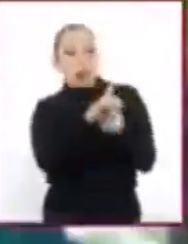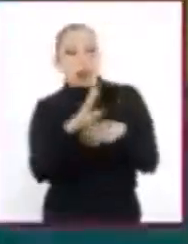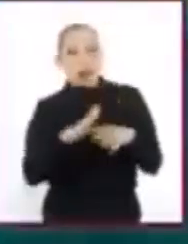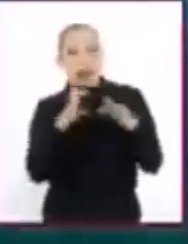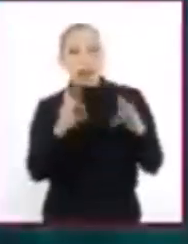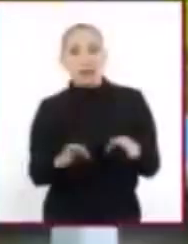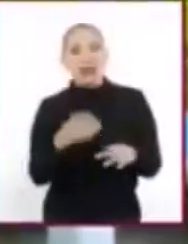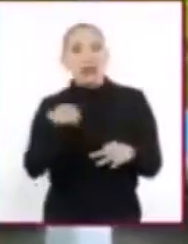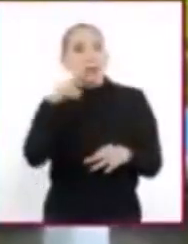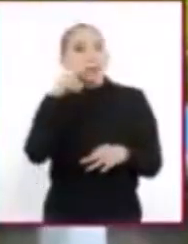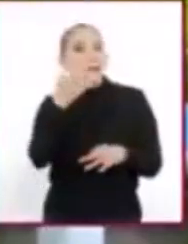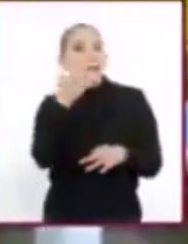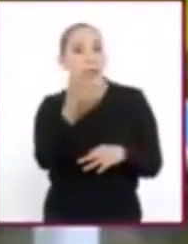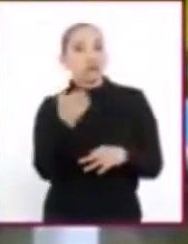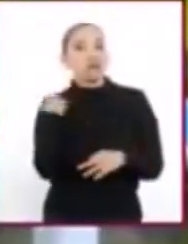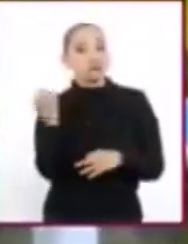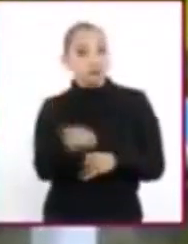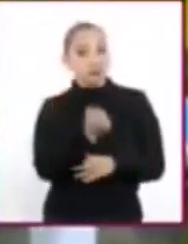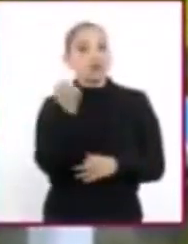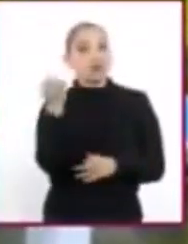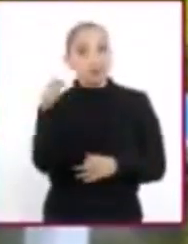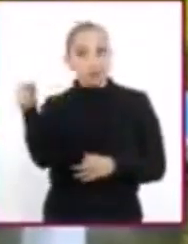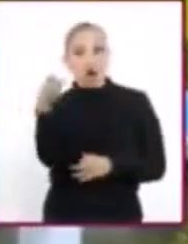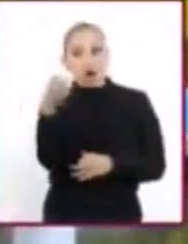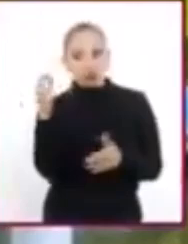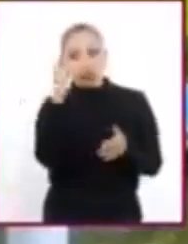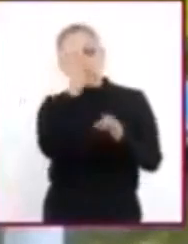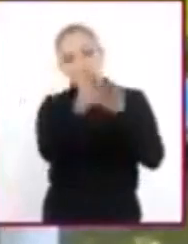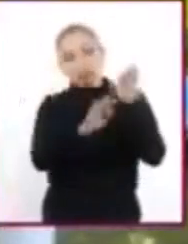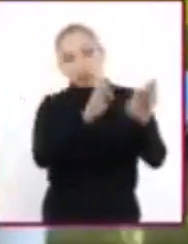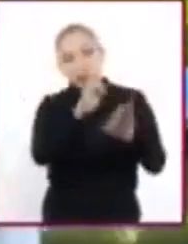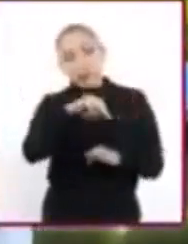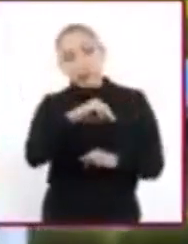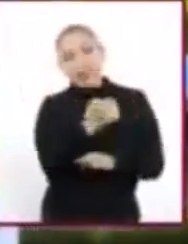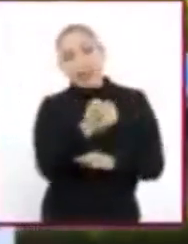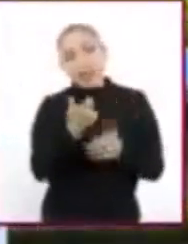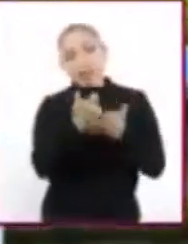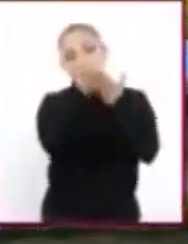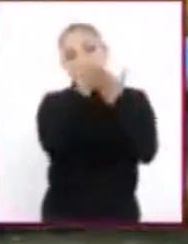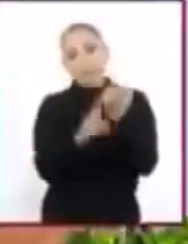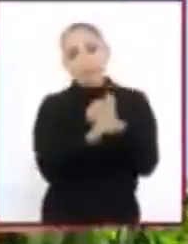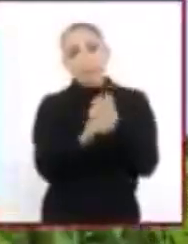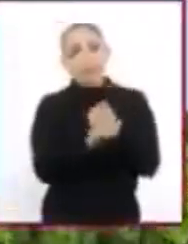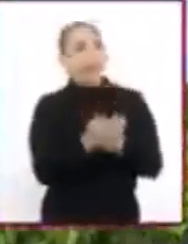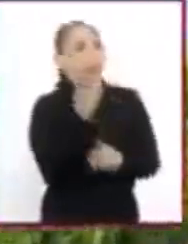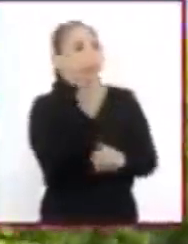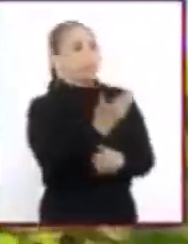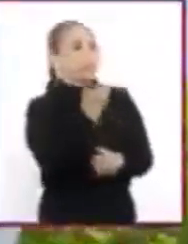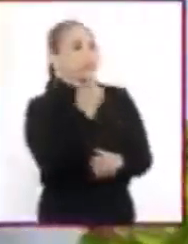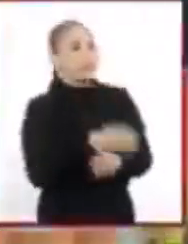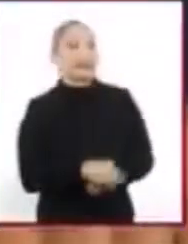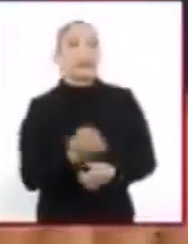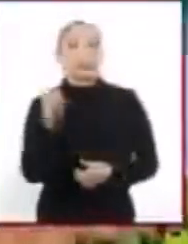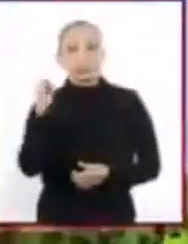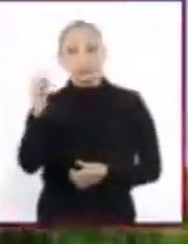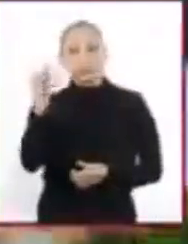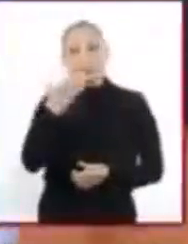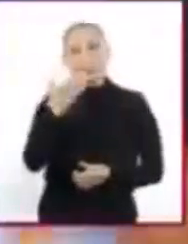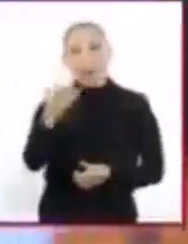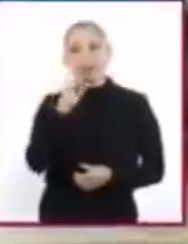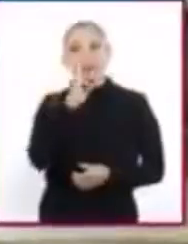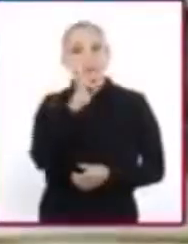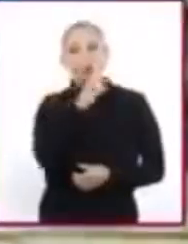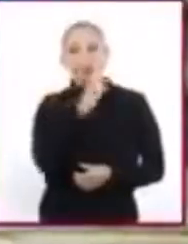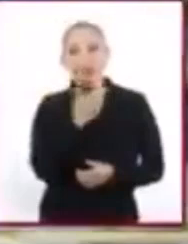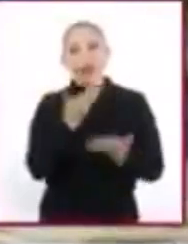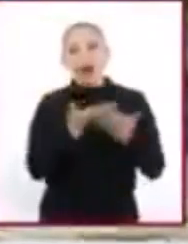Fundación Ver Bien y afortunadamente van a atender a Miguel para ayudarlo con su problema. ¡Qué bueno! Sí, es muy buena noticia.